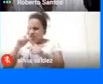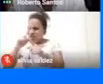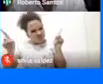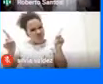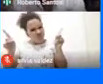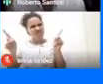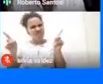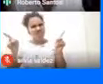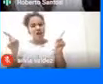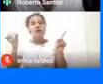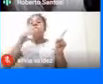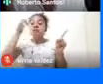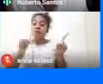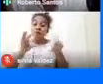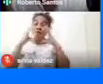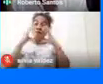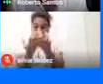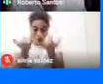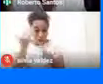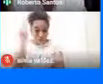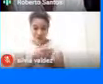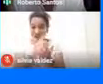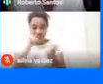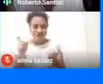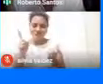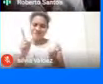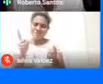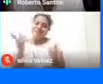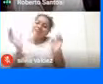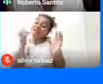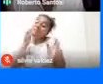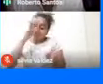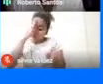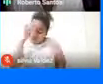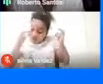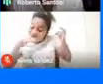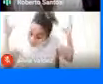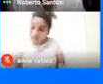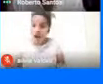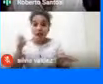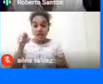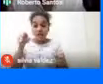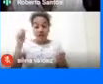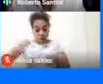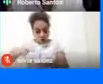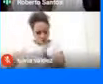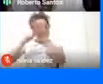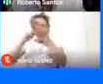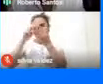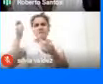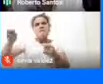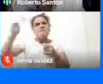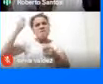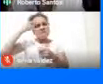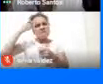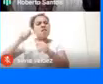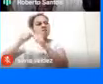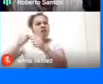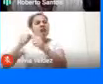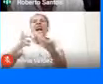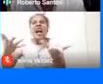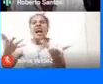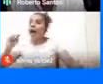Realmente el mundo No estaría como está hoy Entonces indudablemente La recuperación De esta memoria Indudablemente Es para cambiar Para